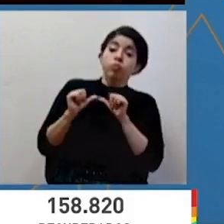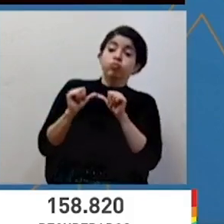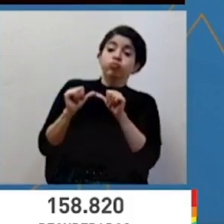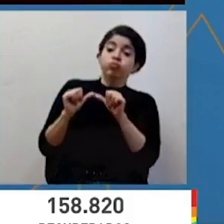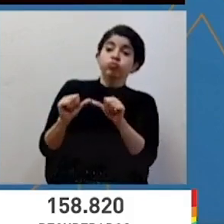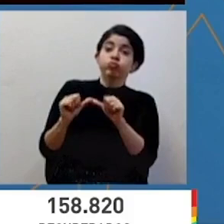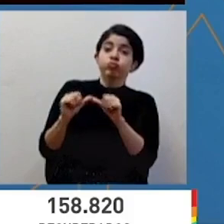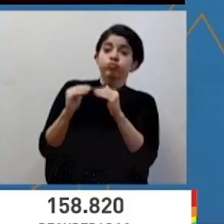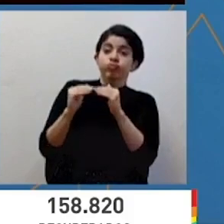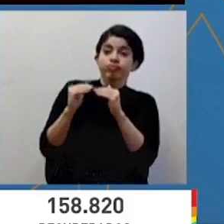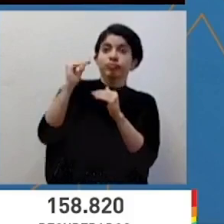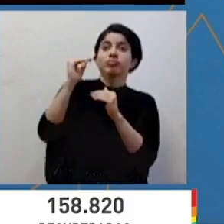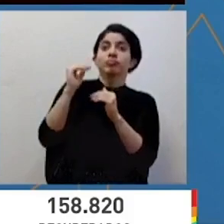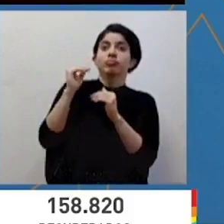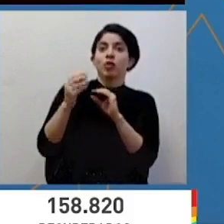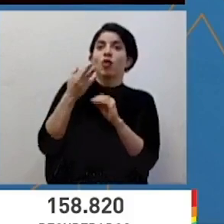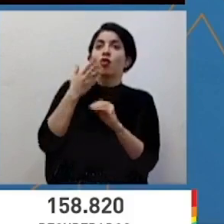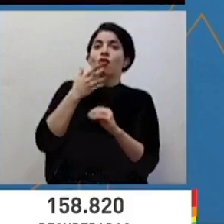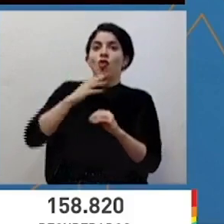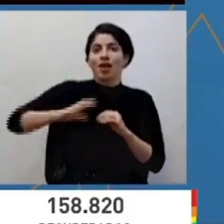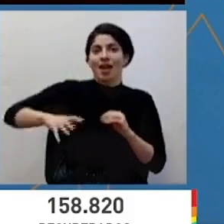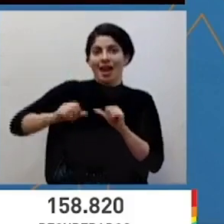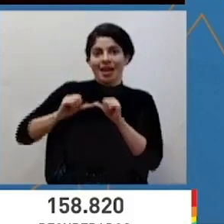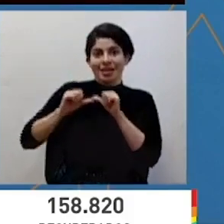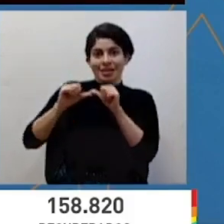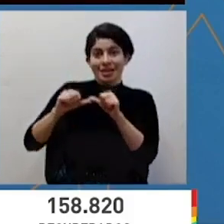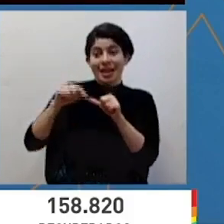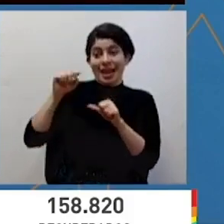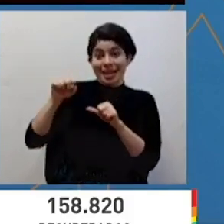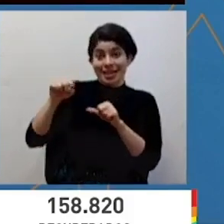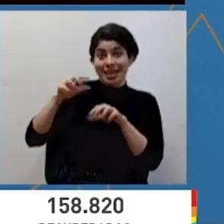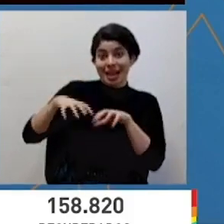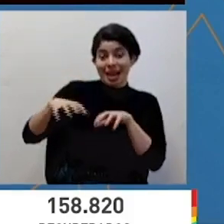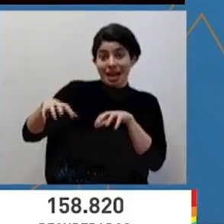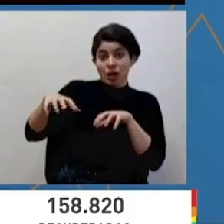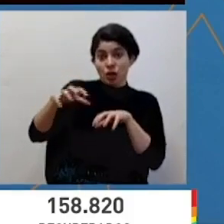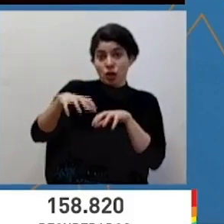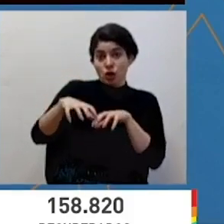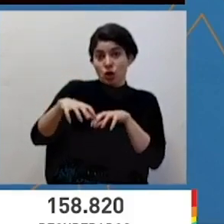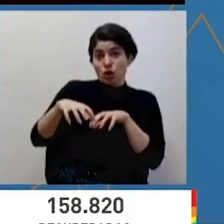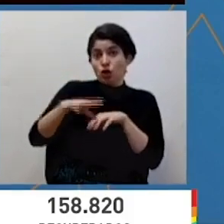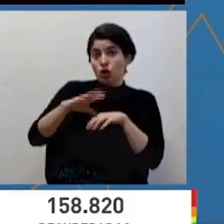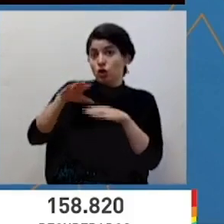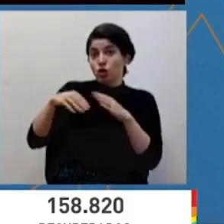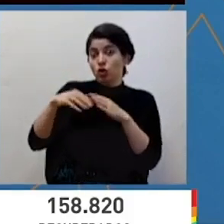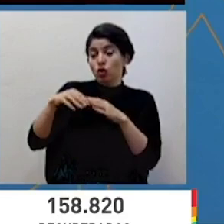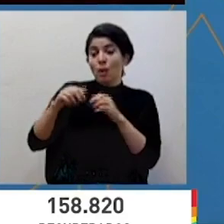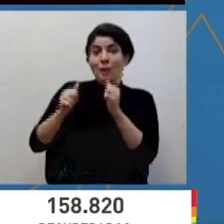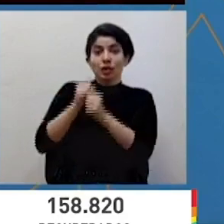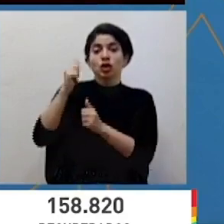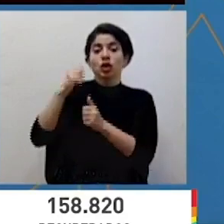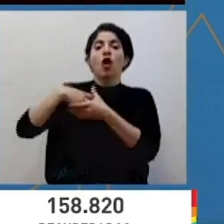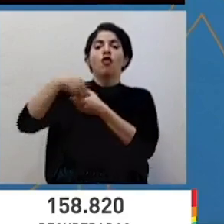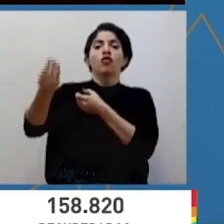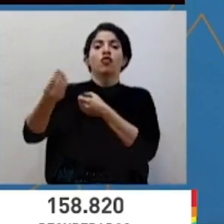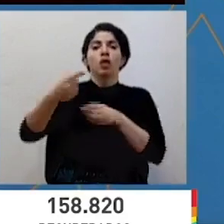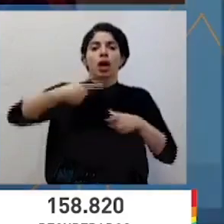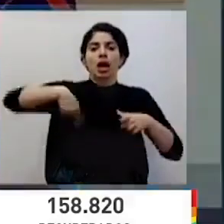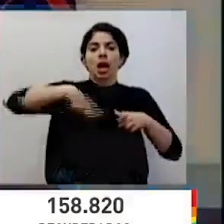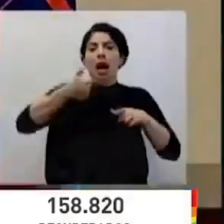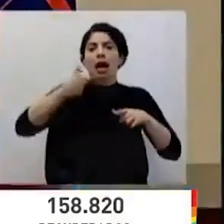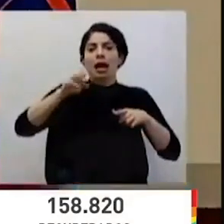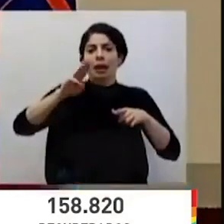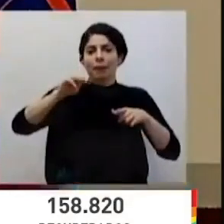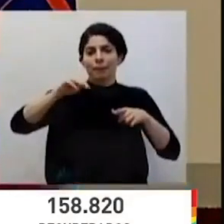de los indicadores de la alerta naranja, son cantones que están fuera del gran área metropolitana. En relación